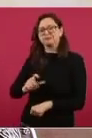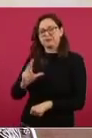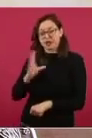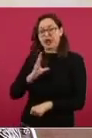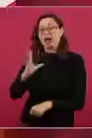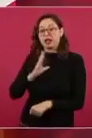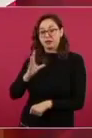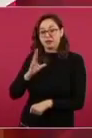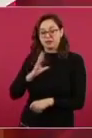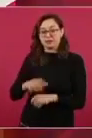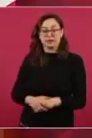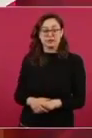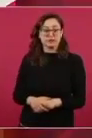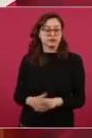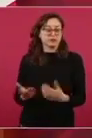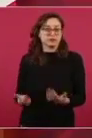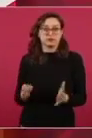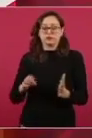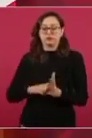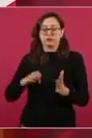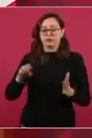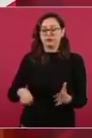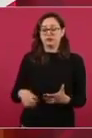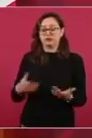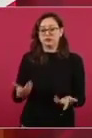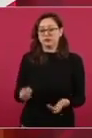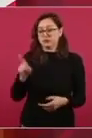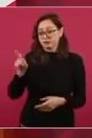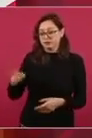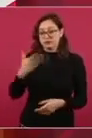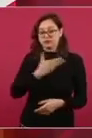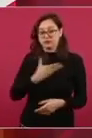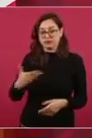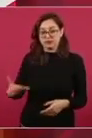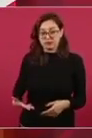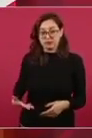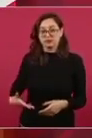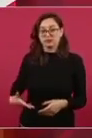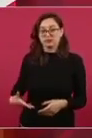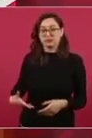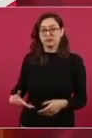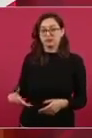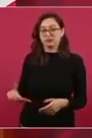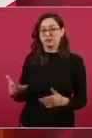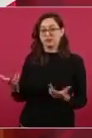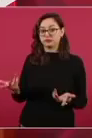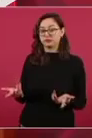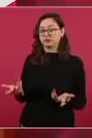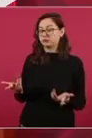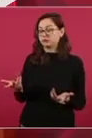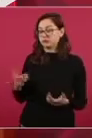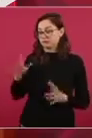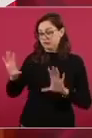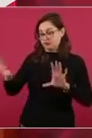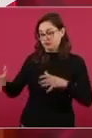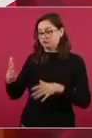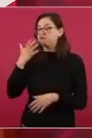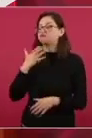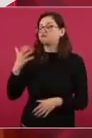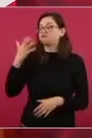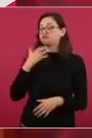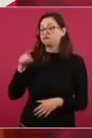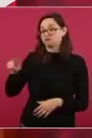Marco Chabot, que es el presidente de la judía, lo conozco desde hace